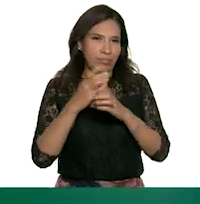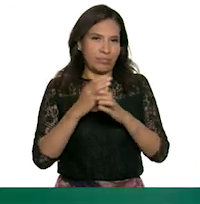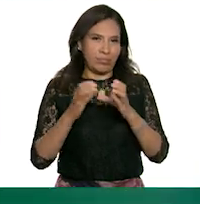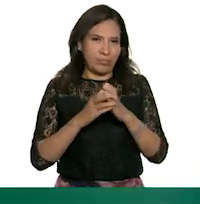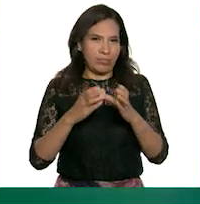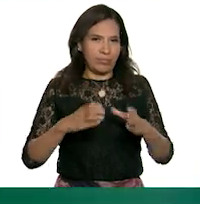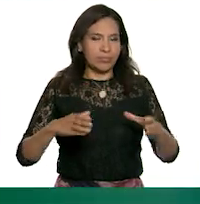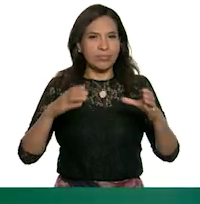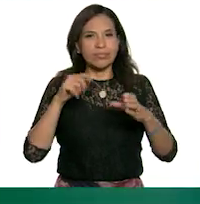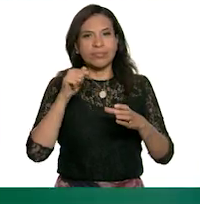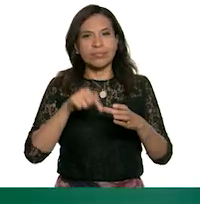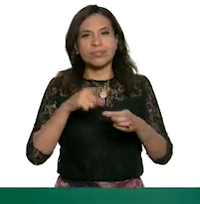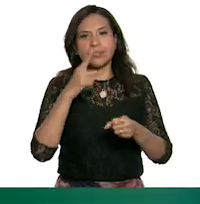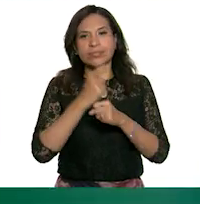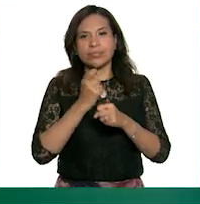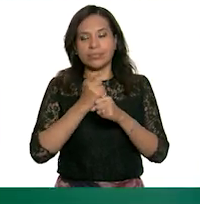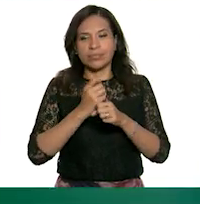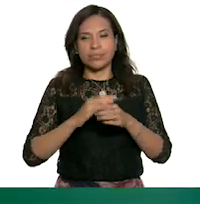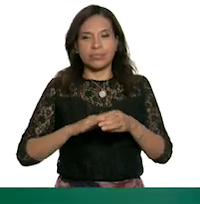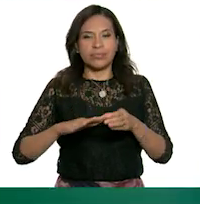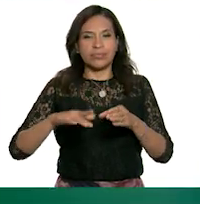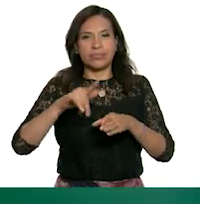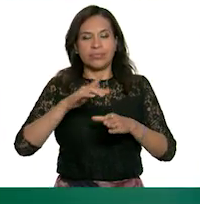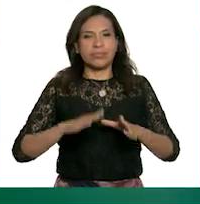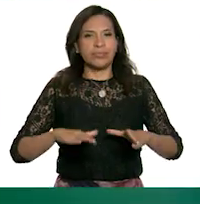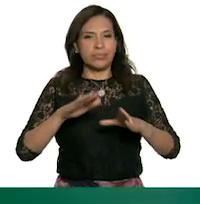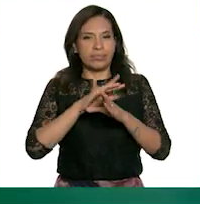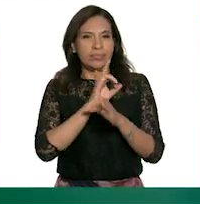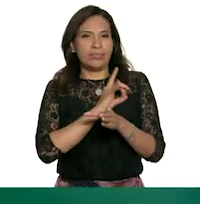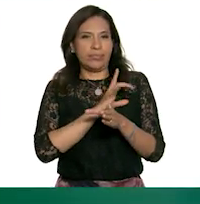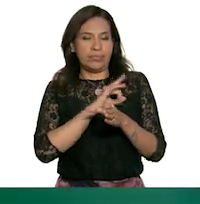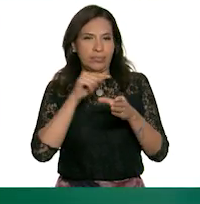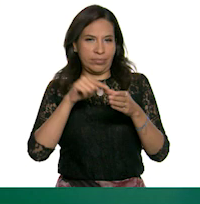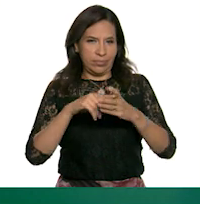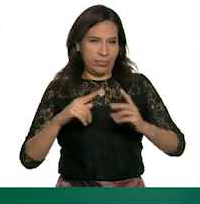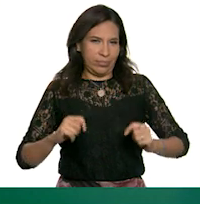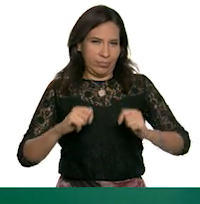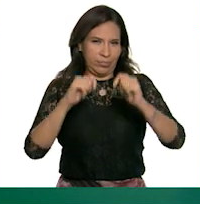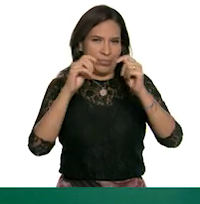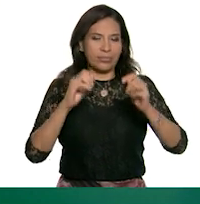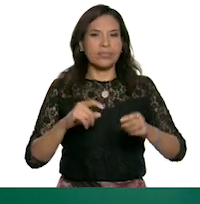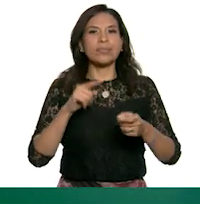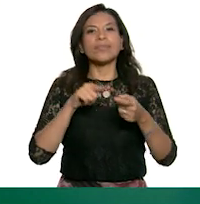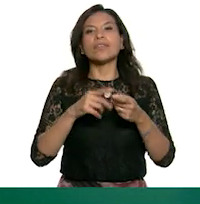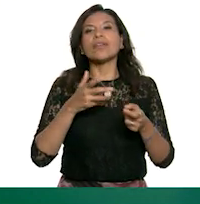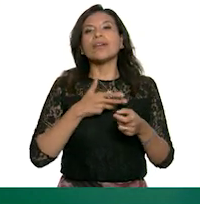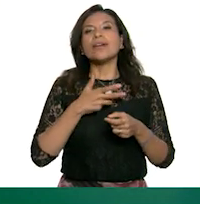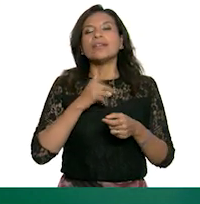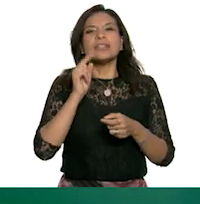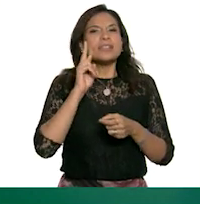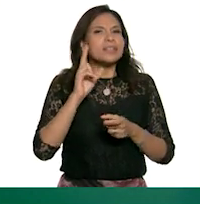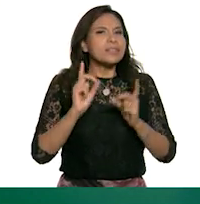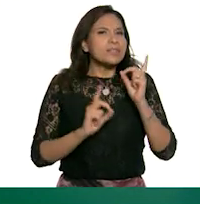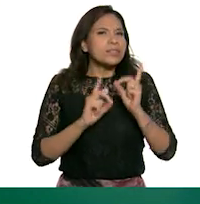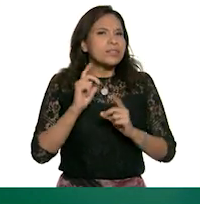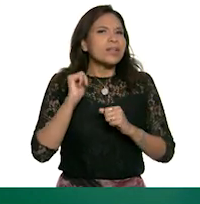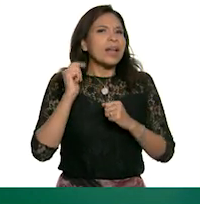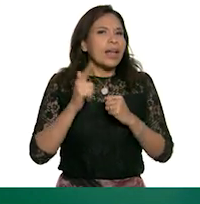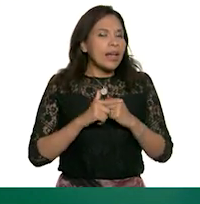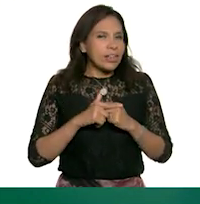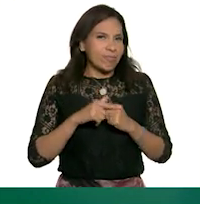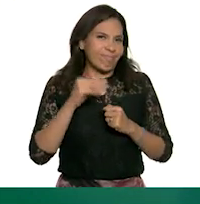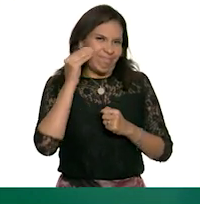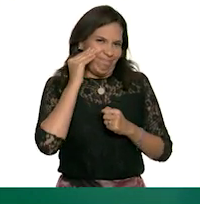En el primer piso Sí está el temor el cual es una sospecha de que algo